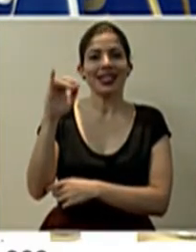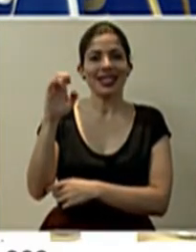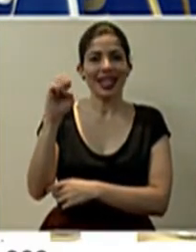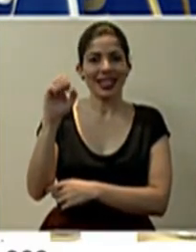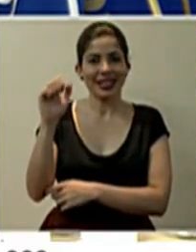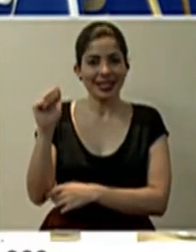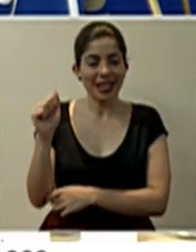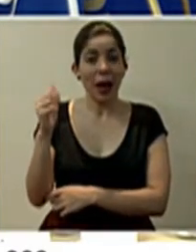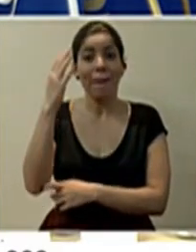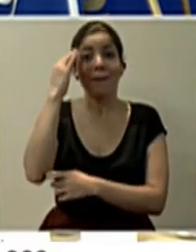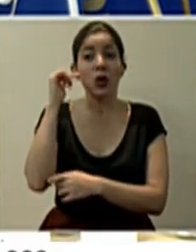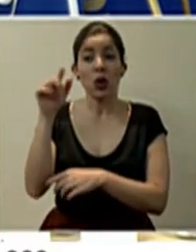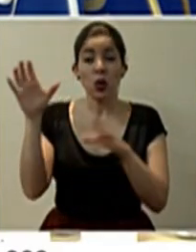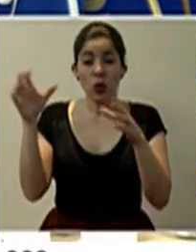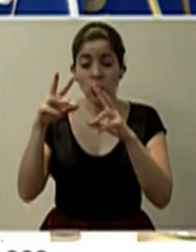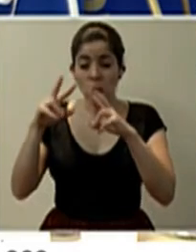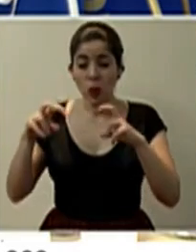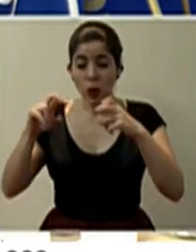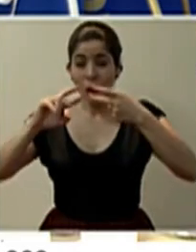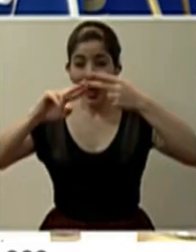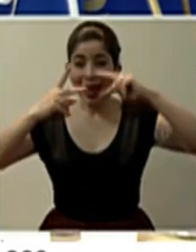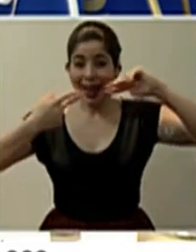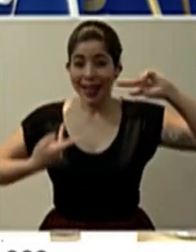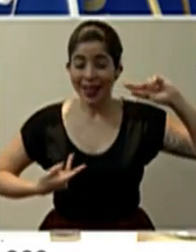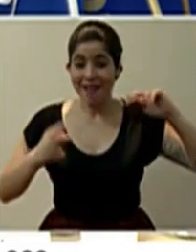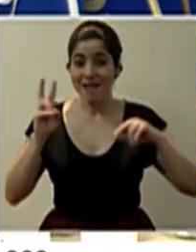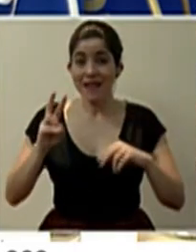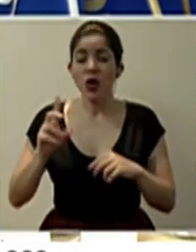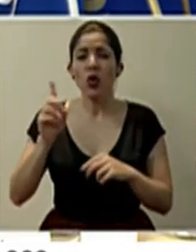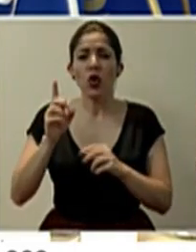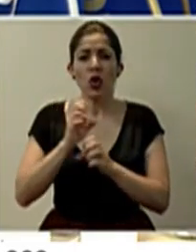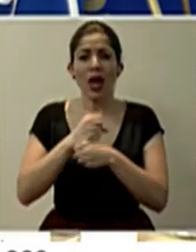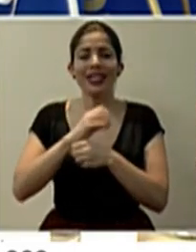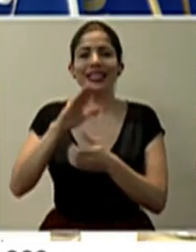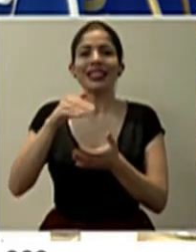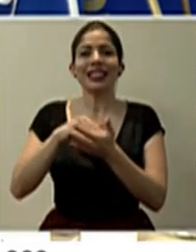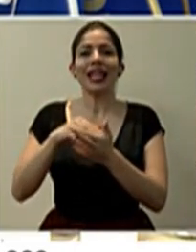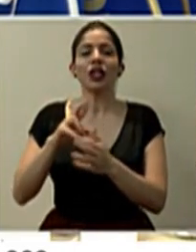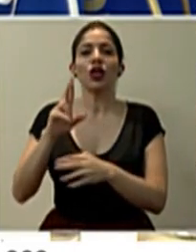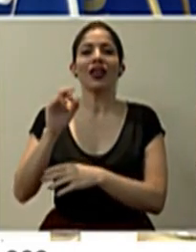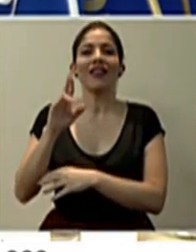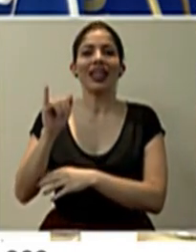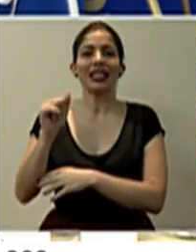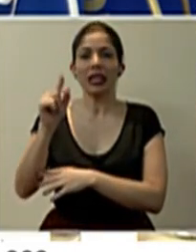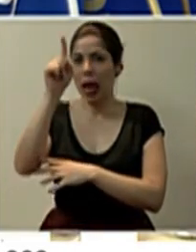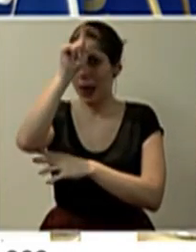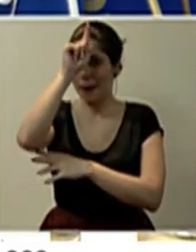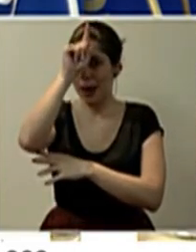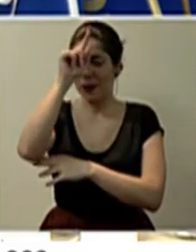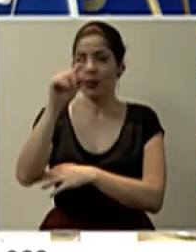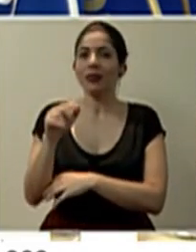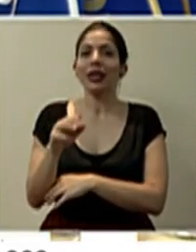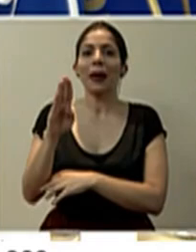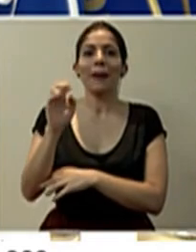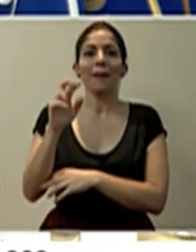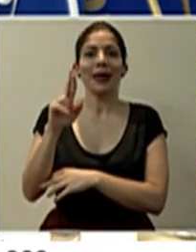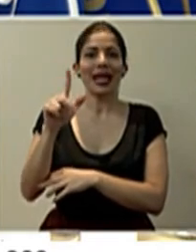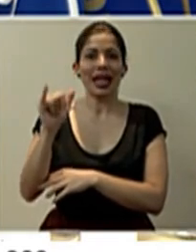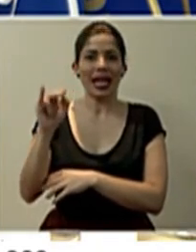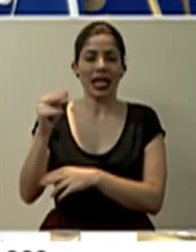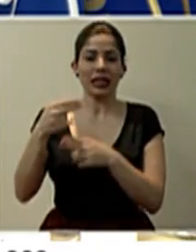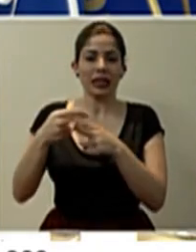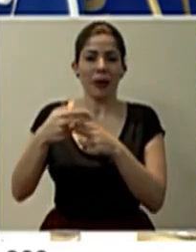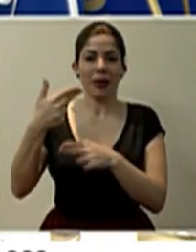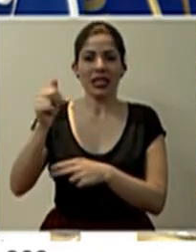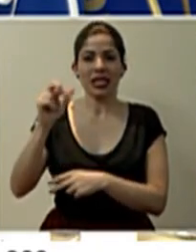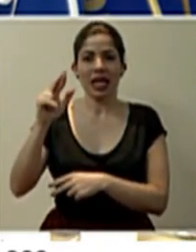Esta caracterización genética se está haciendo en el centro de referencia alemán Charité de Berlín y que más o menos en unos